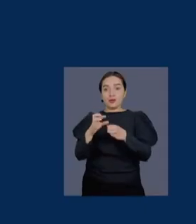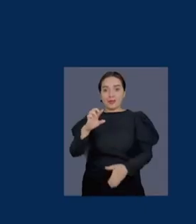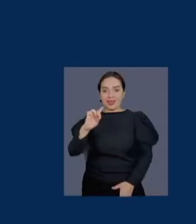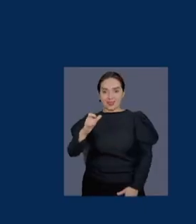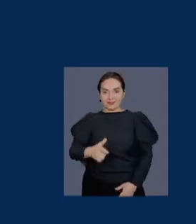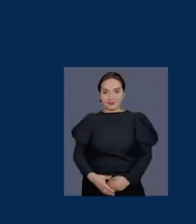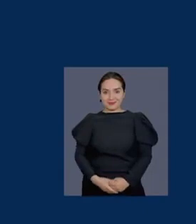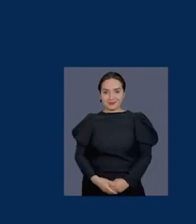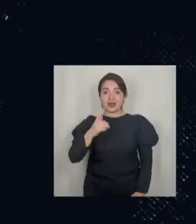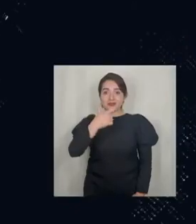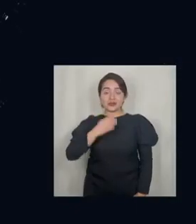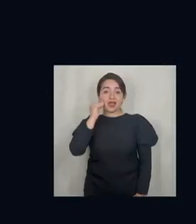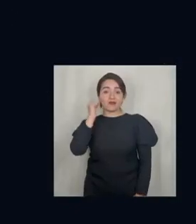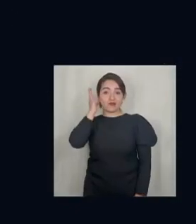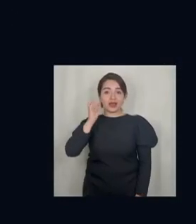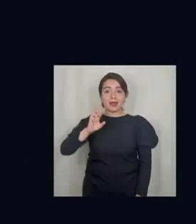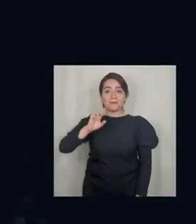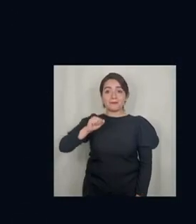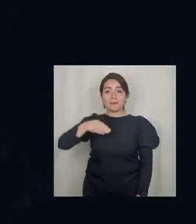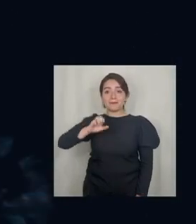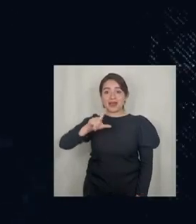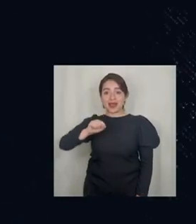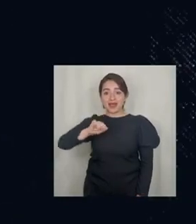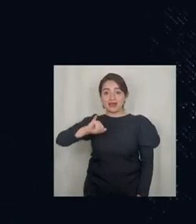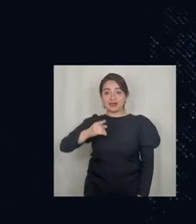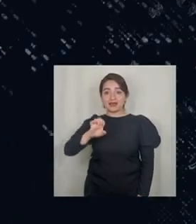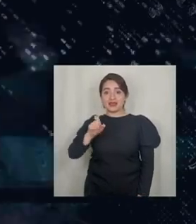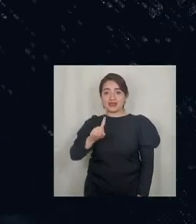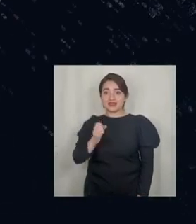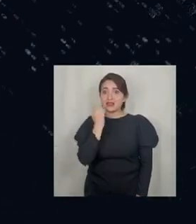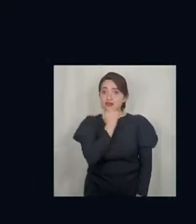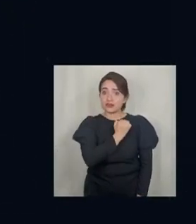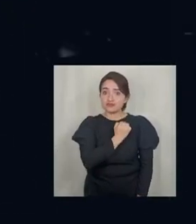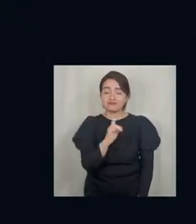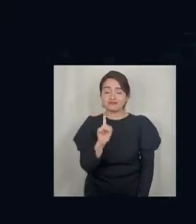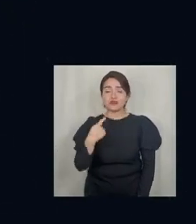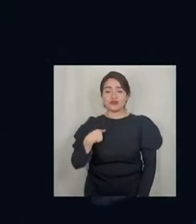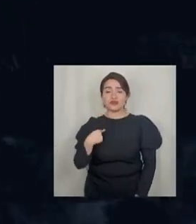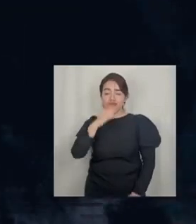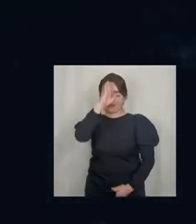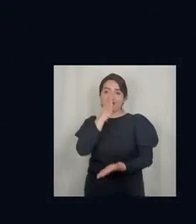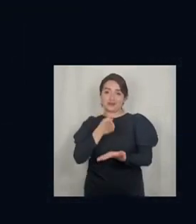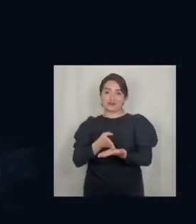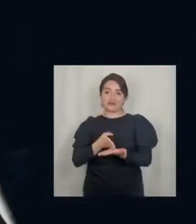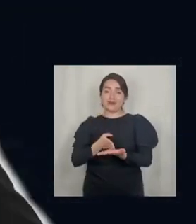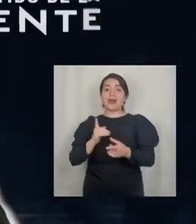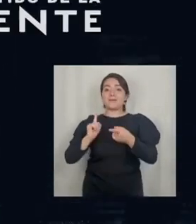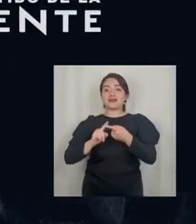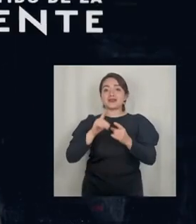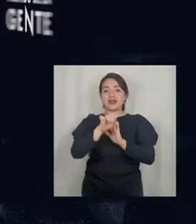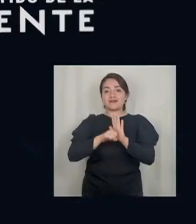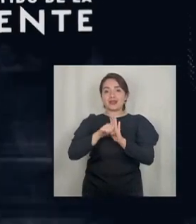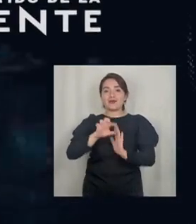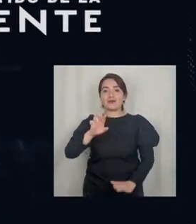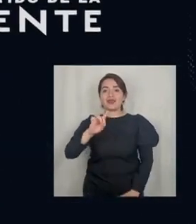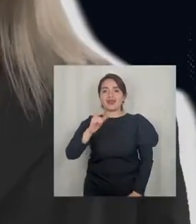Partido de la gente Hola, soy la abuela Pamela Giles Y no, no hay un error Yo decidí estar en la franja del